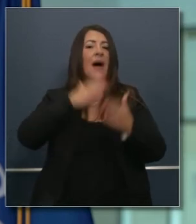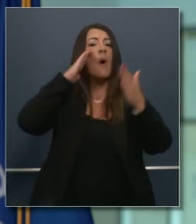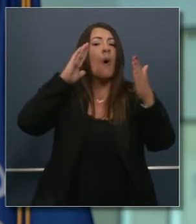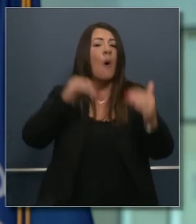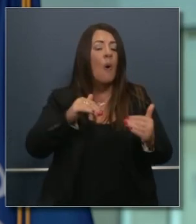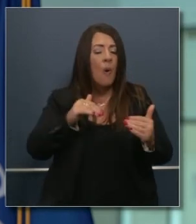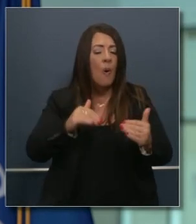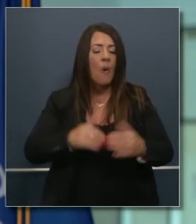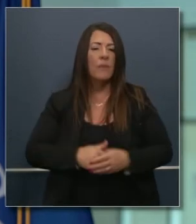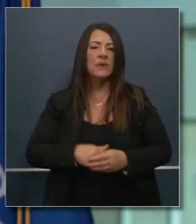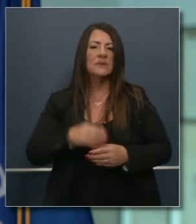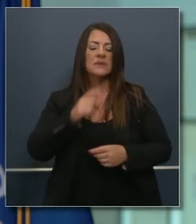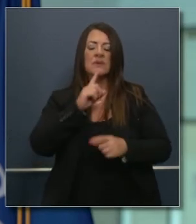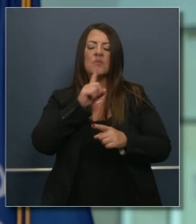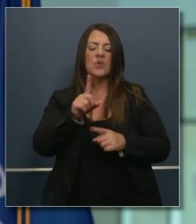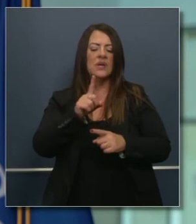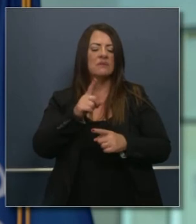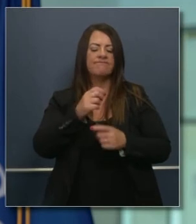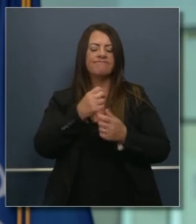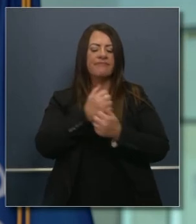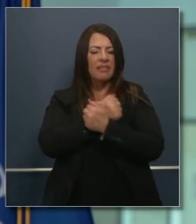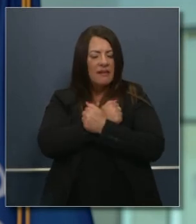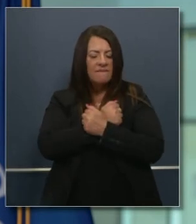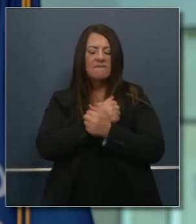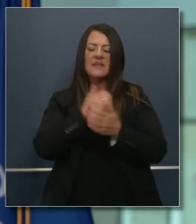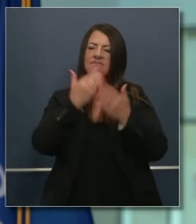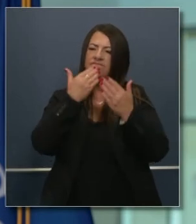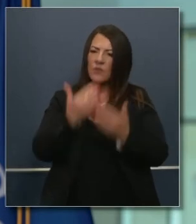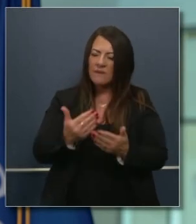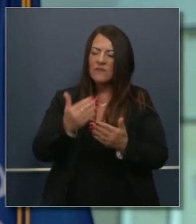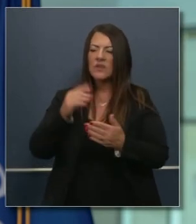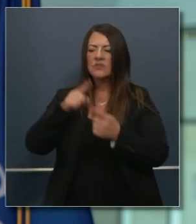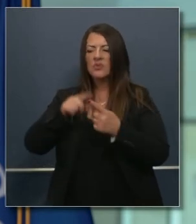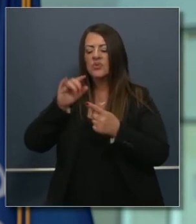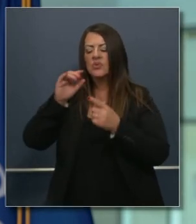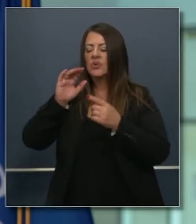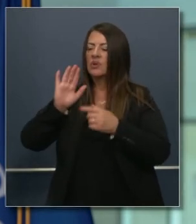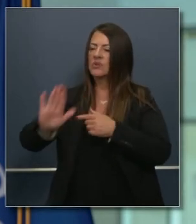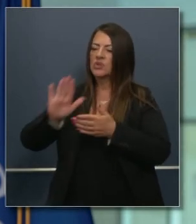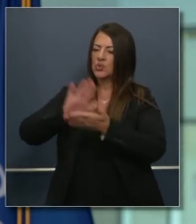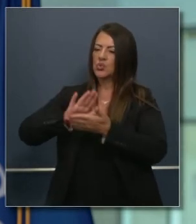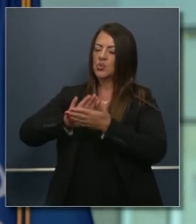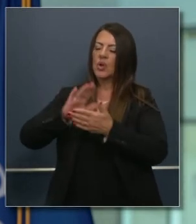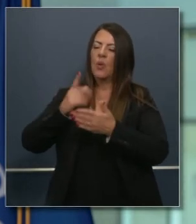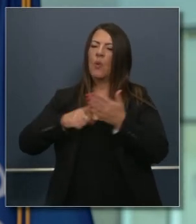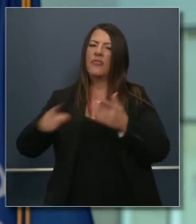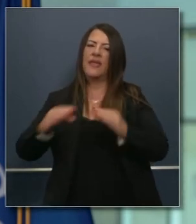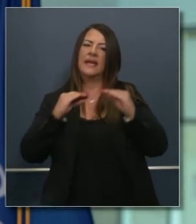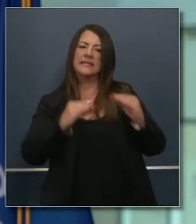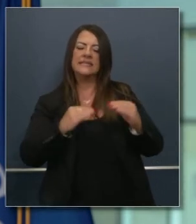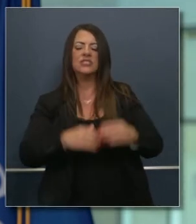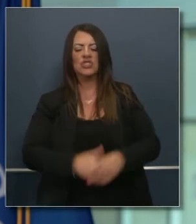con mucho amor y con reverencia por las enseñanzas de la escuela y de esa religión